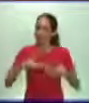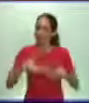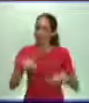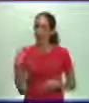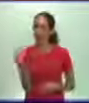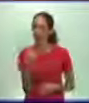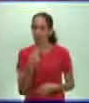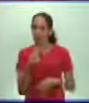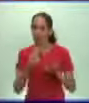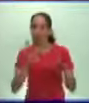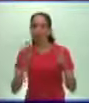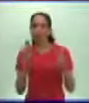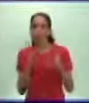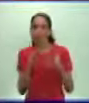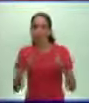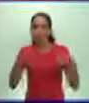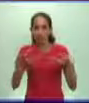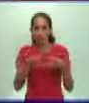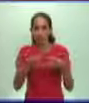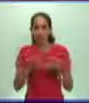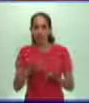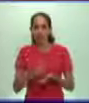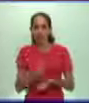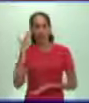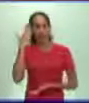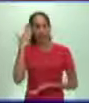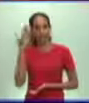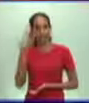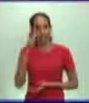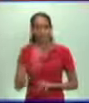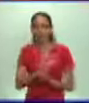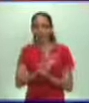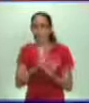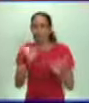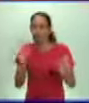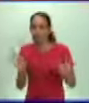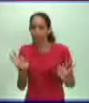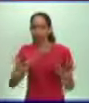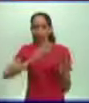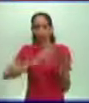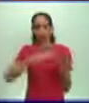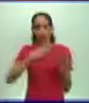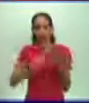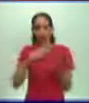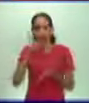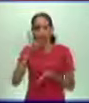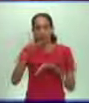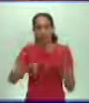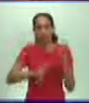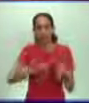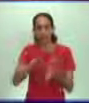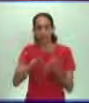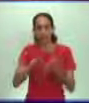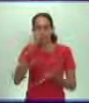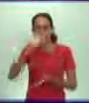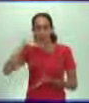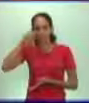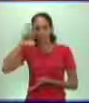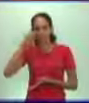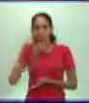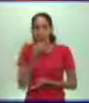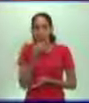de guiarnos en esta tarea. Agradecemos especialmente a nuestros intérpretes, ¿verdad?, que fue posible llevarles también